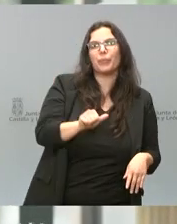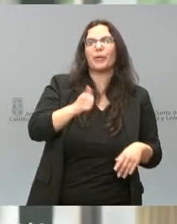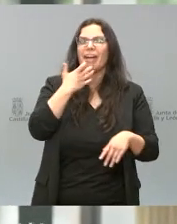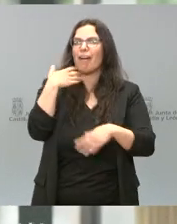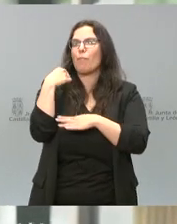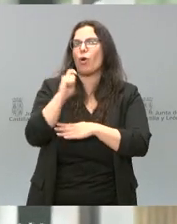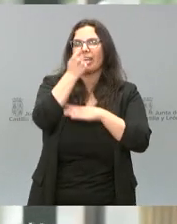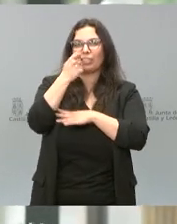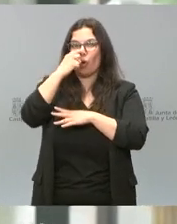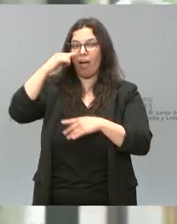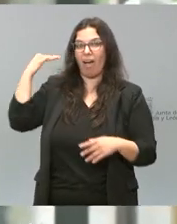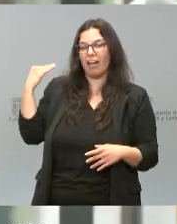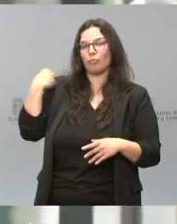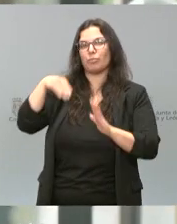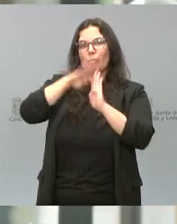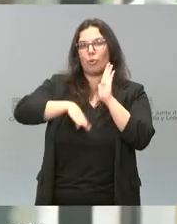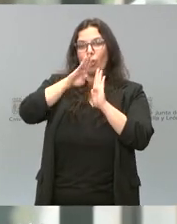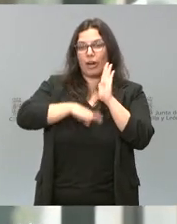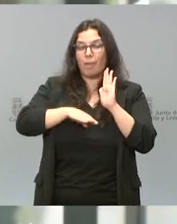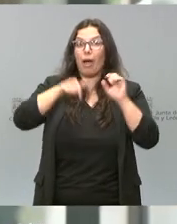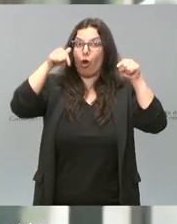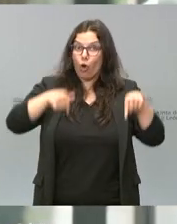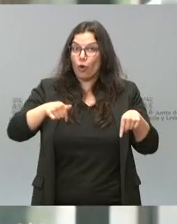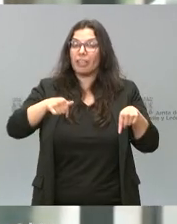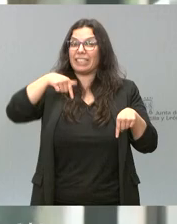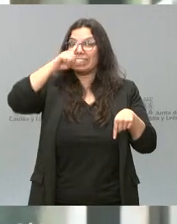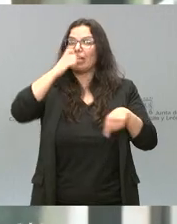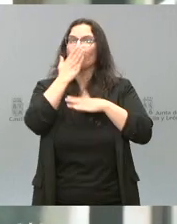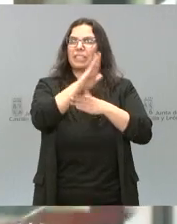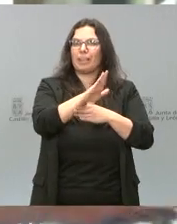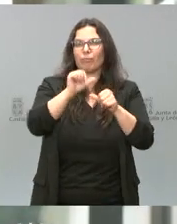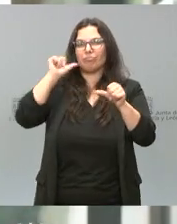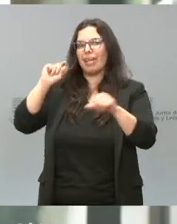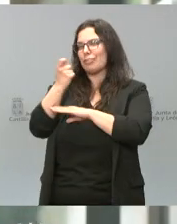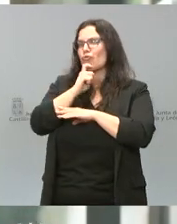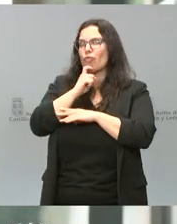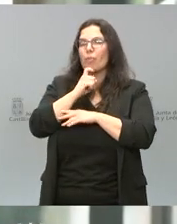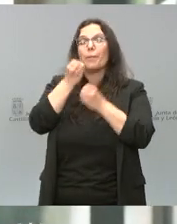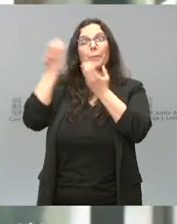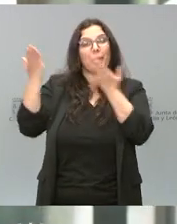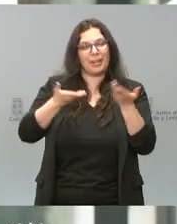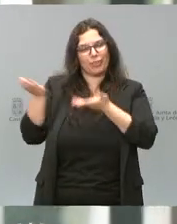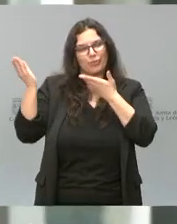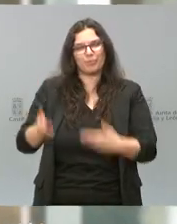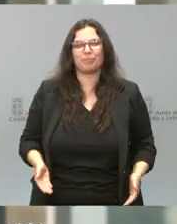de años anteriores del programa que hoy precisamente les vamos a presentar. Así que sean muy bienvenidos.